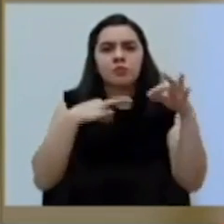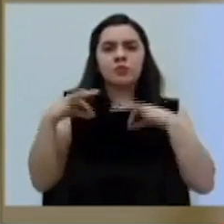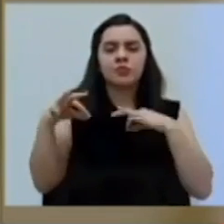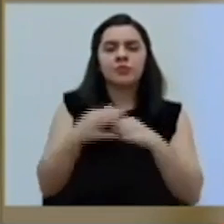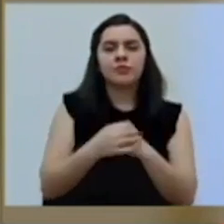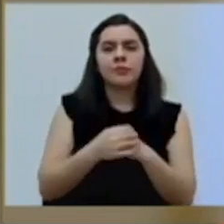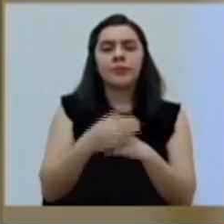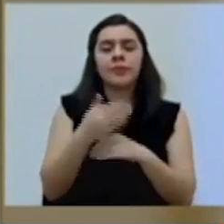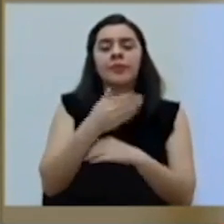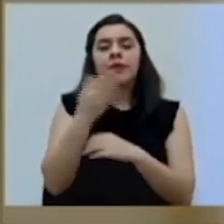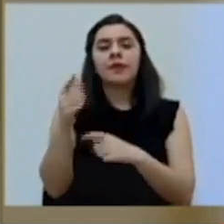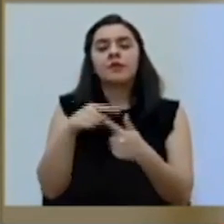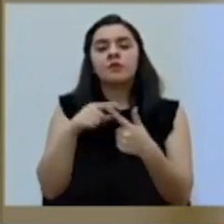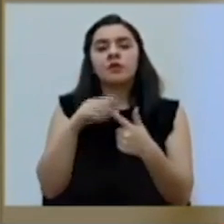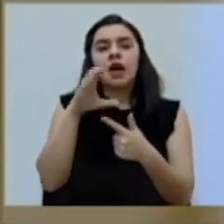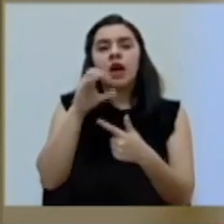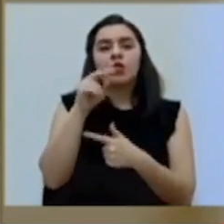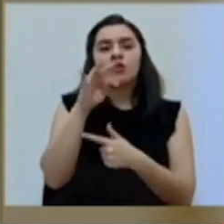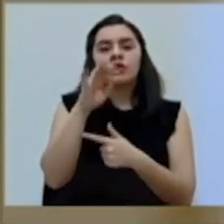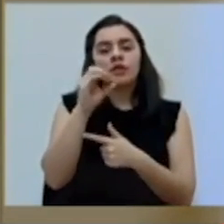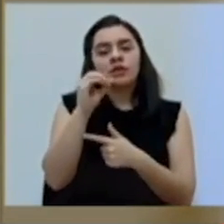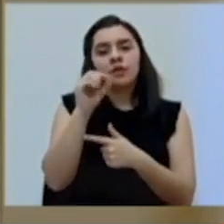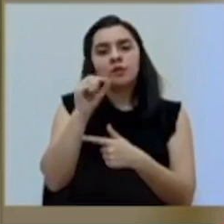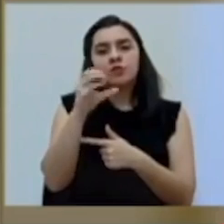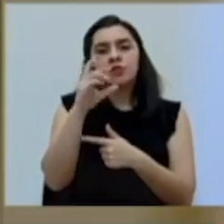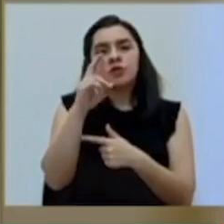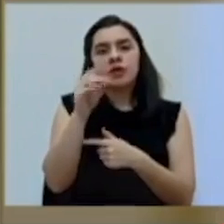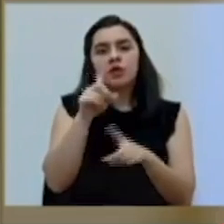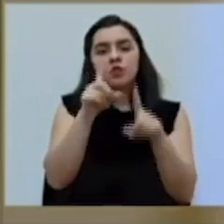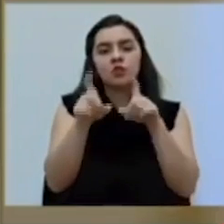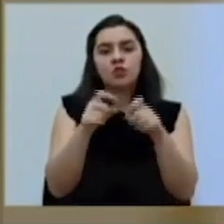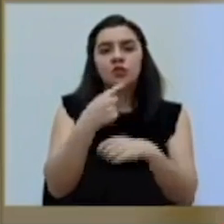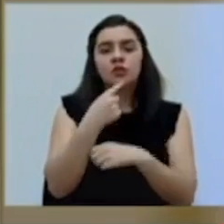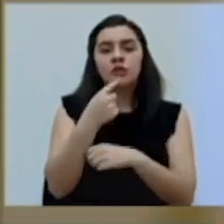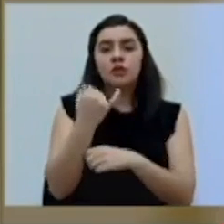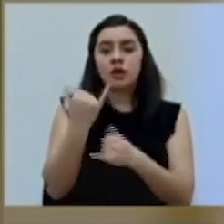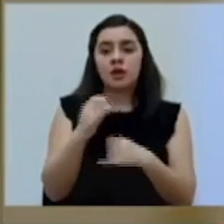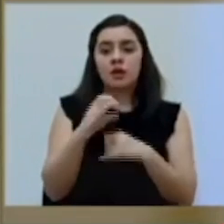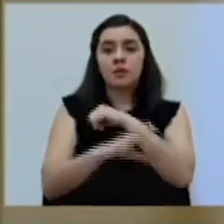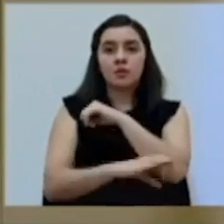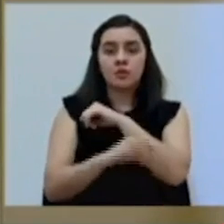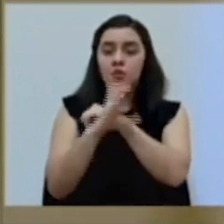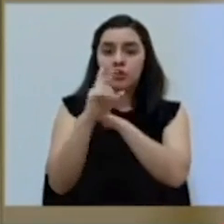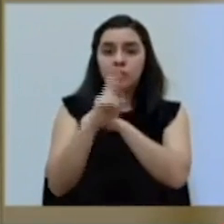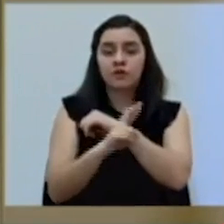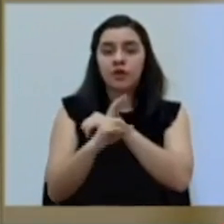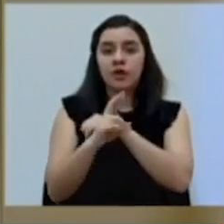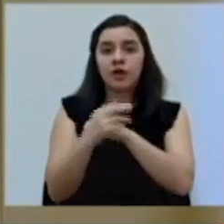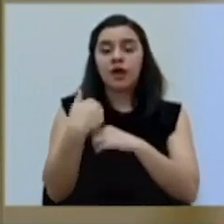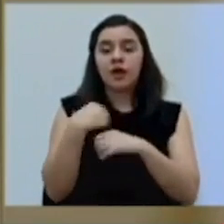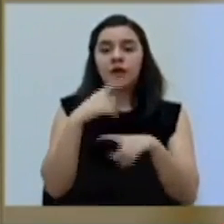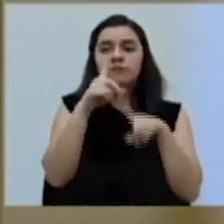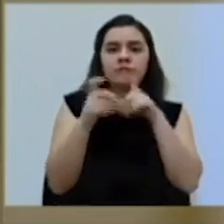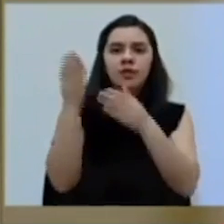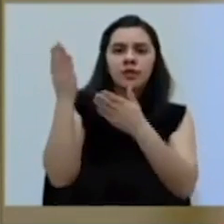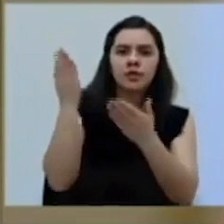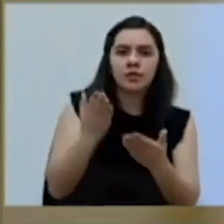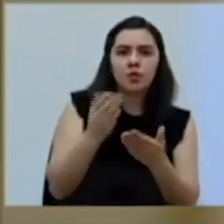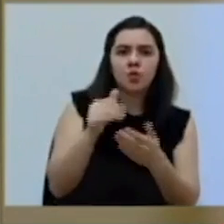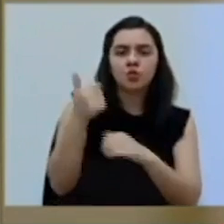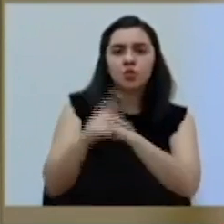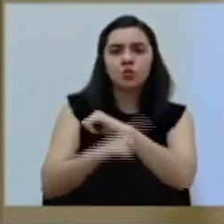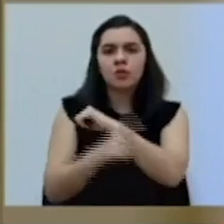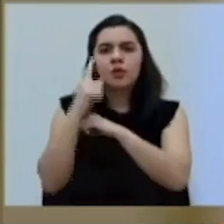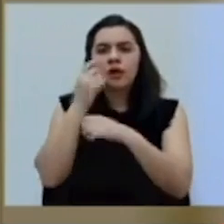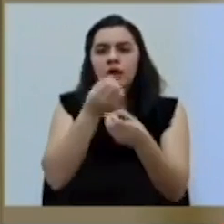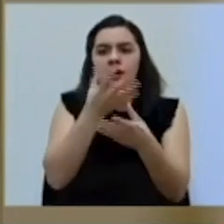.cr consulta. En el país han habido pruebas para detectar el COVID-19 en productos importados. Esto porque se han registrado